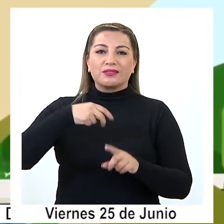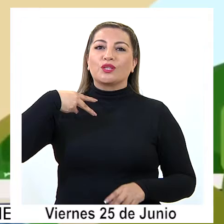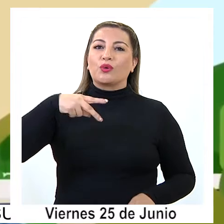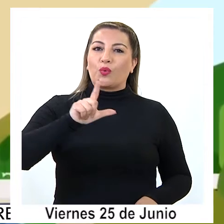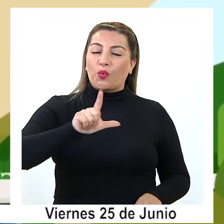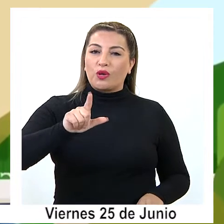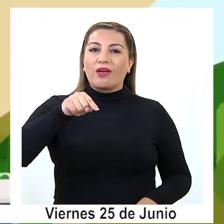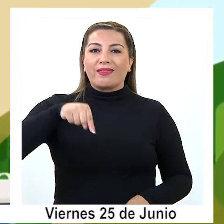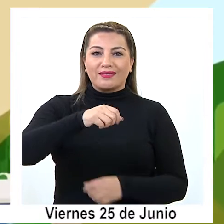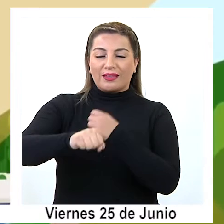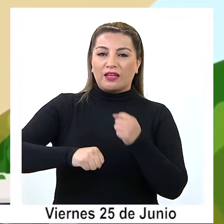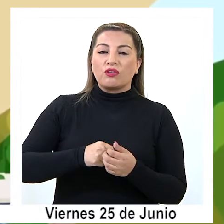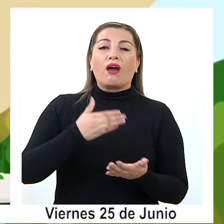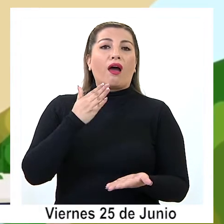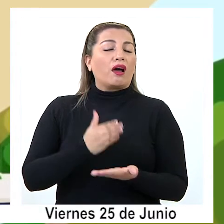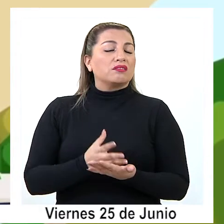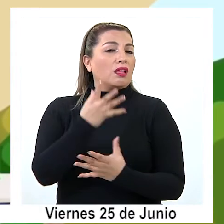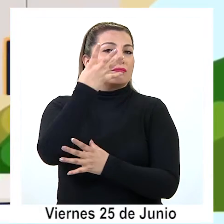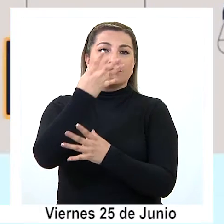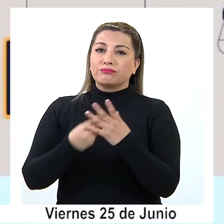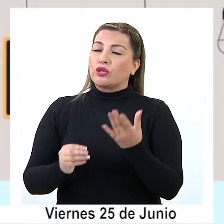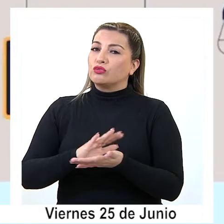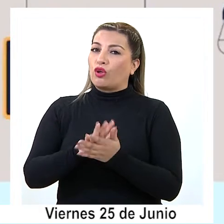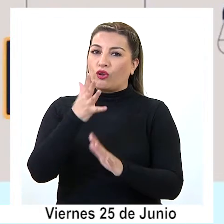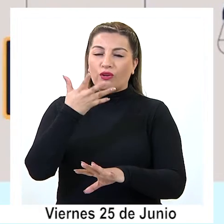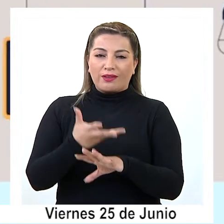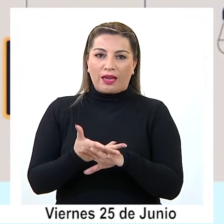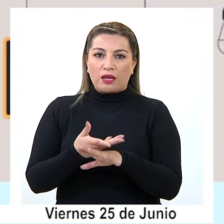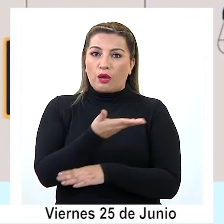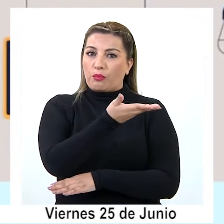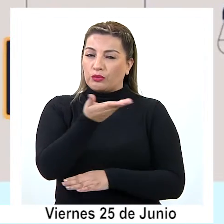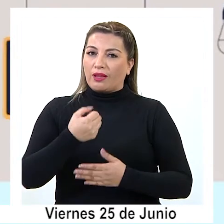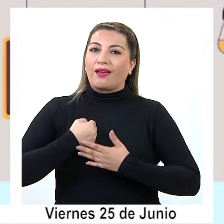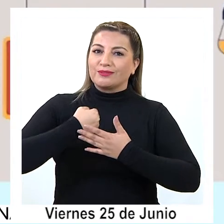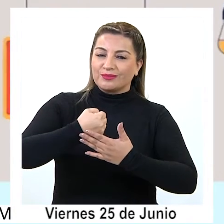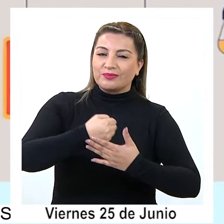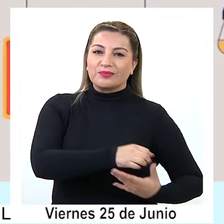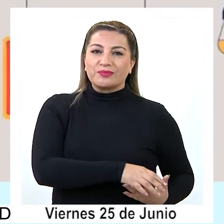2021 o hasta agotar los recursos disponibles para cofinanciamientos.